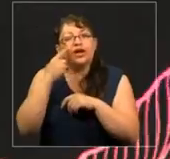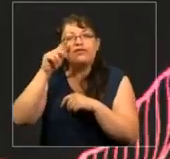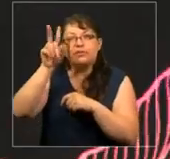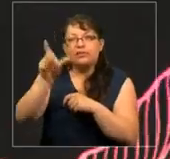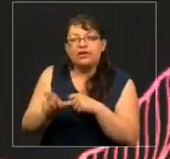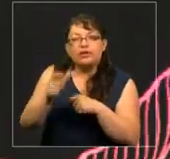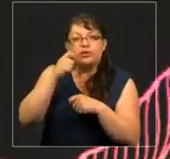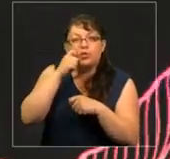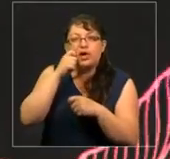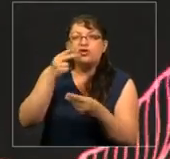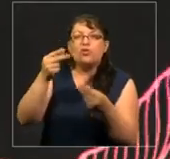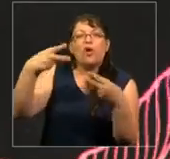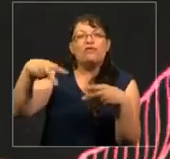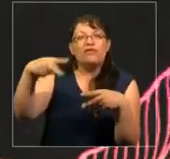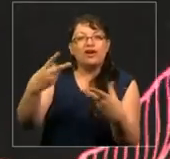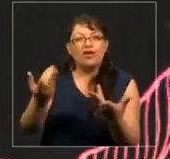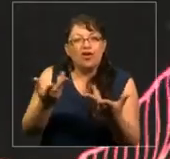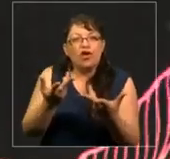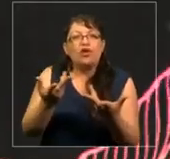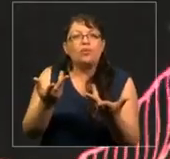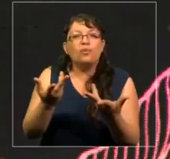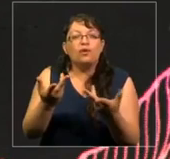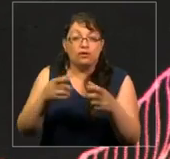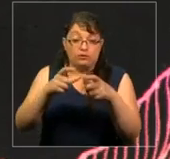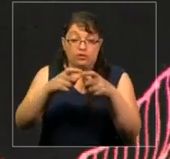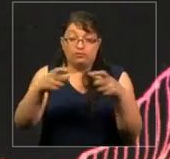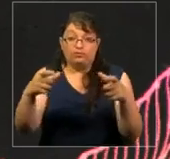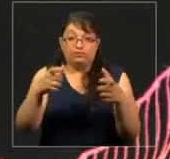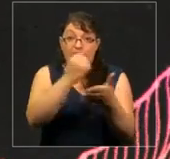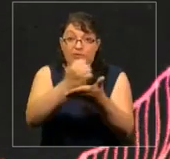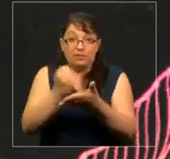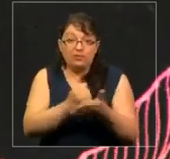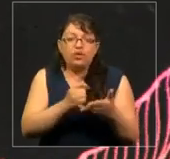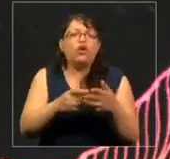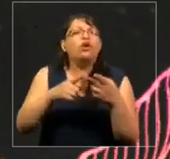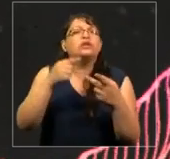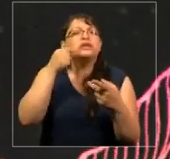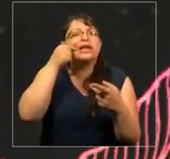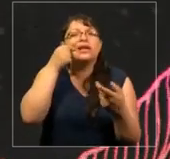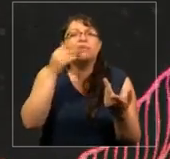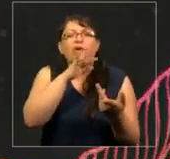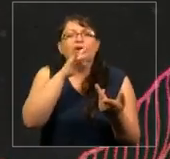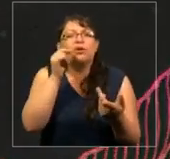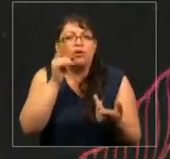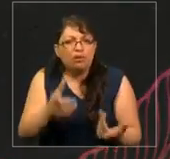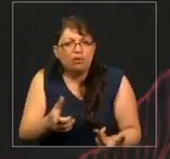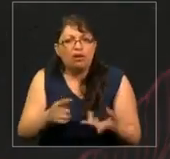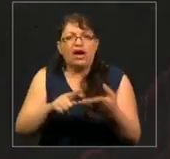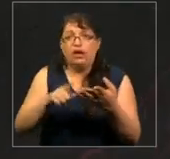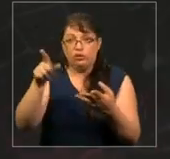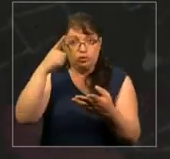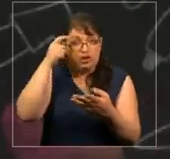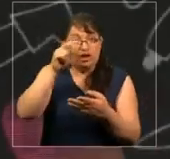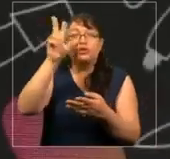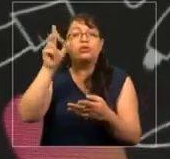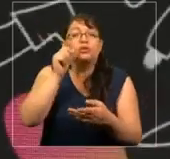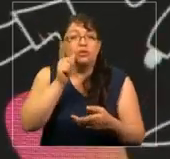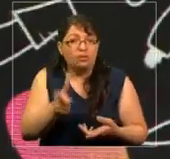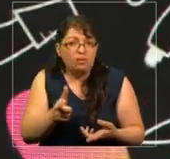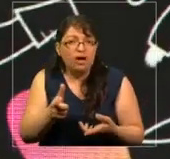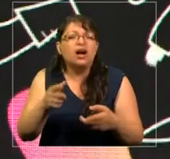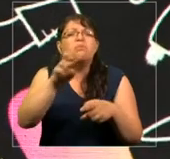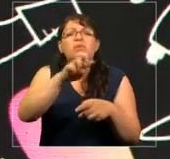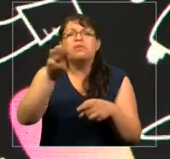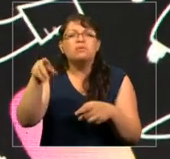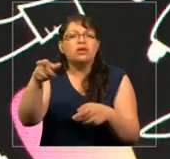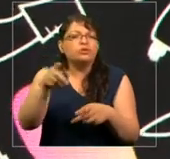determinado por qué pasaporte tienes, de qué color es tu piel, en qué Dios crees, qué hacen tus